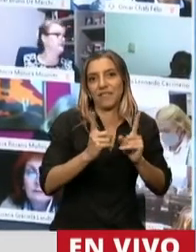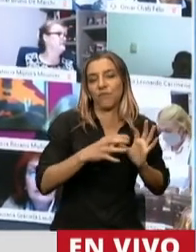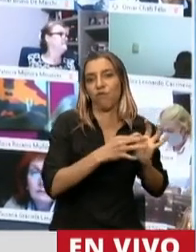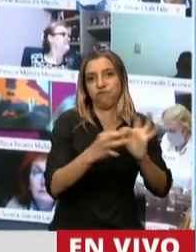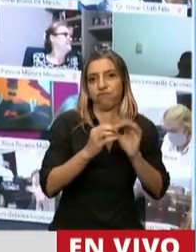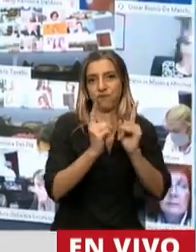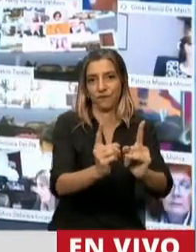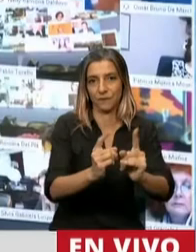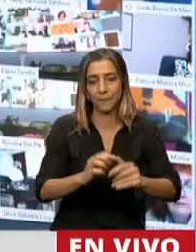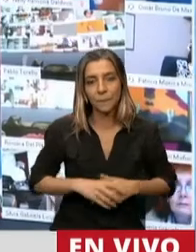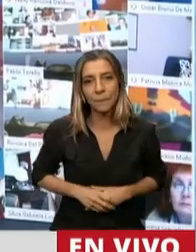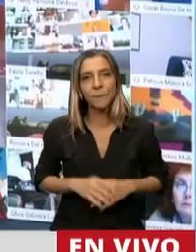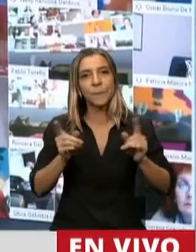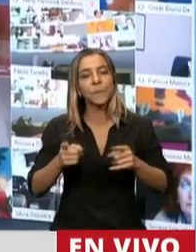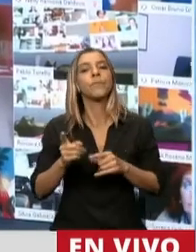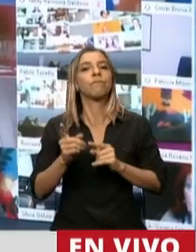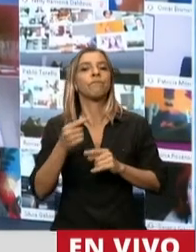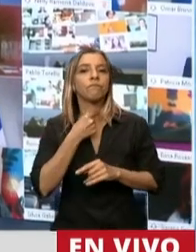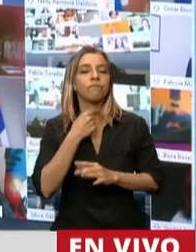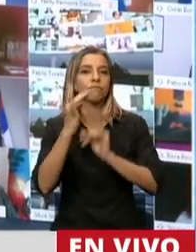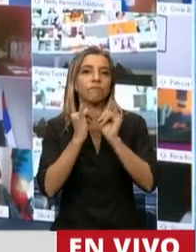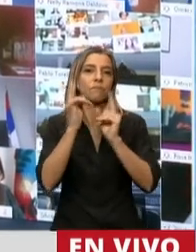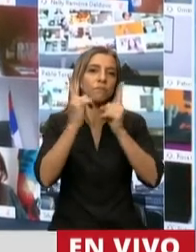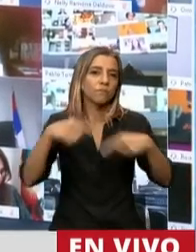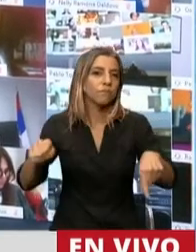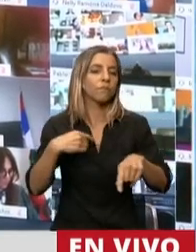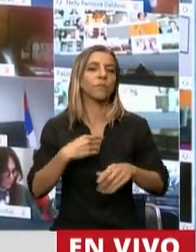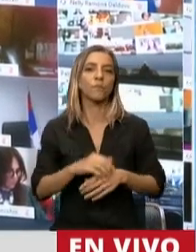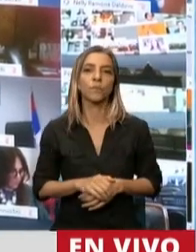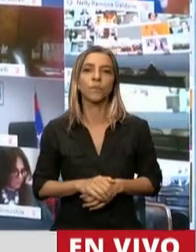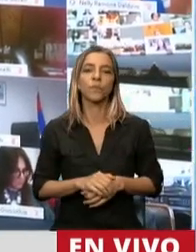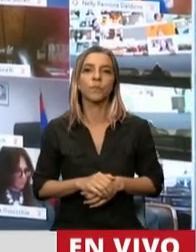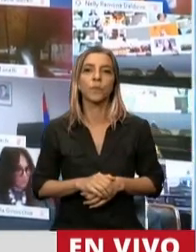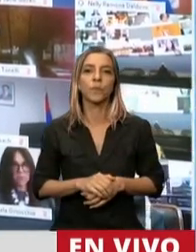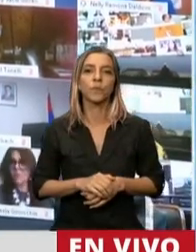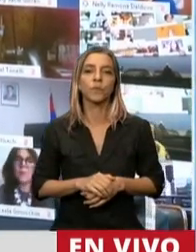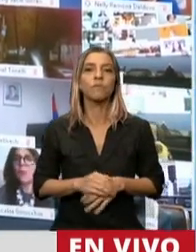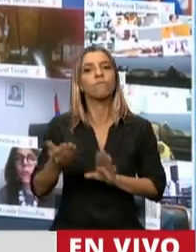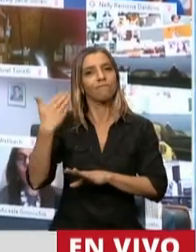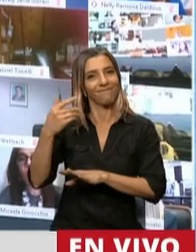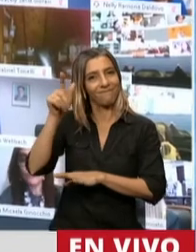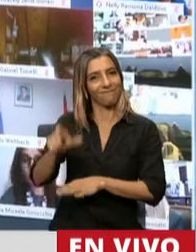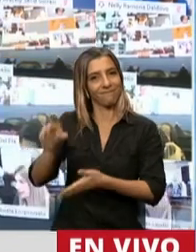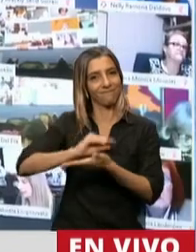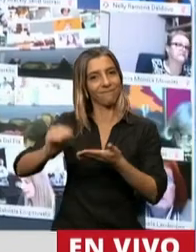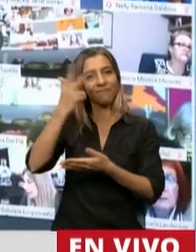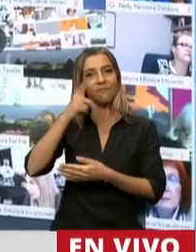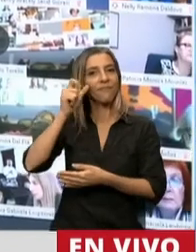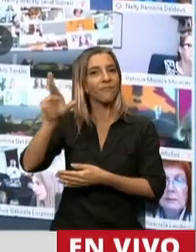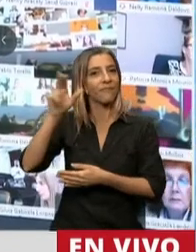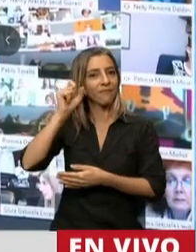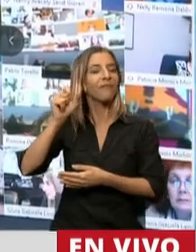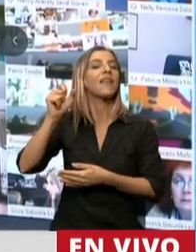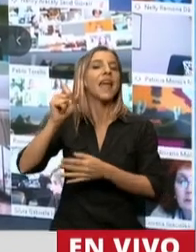concretos. Mencionaba un dato Heller que había mencionado el